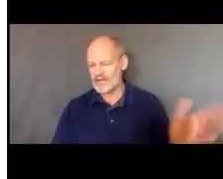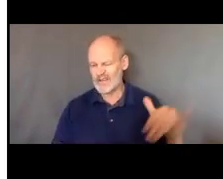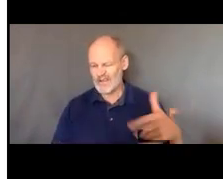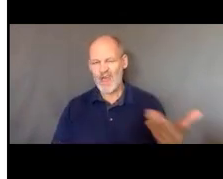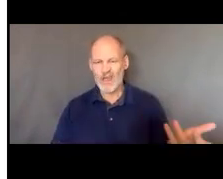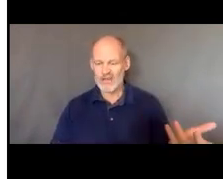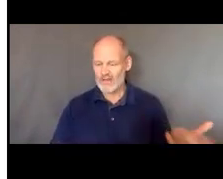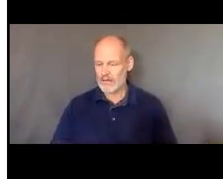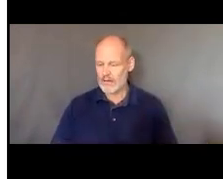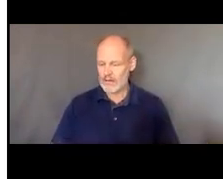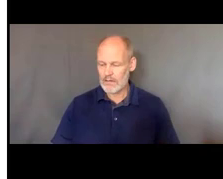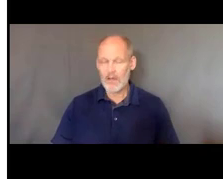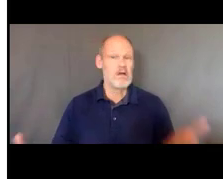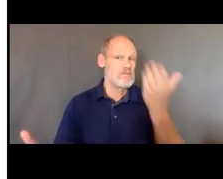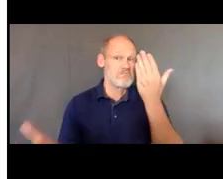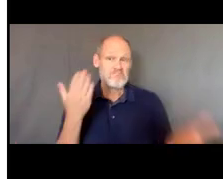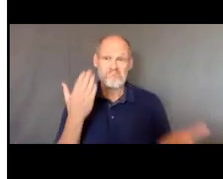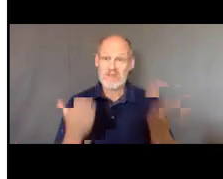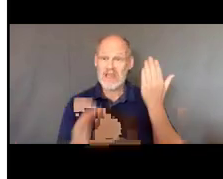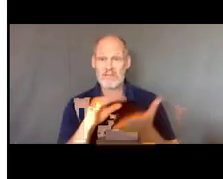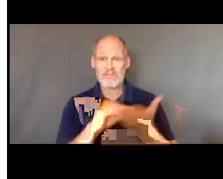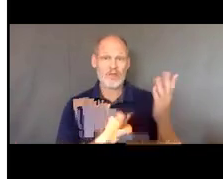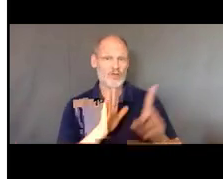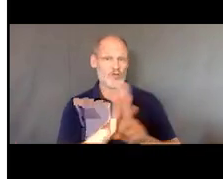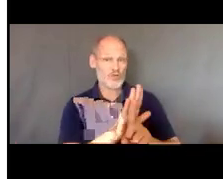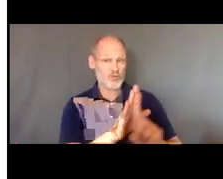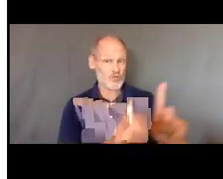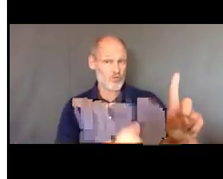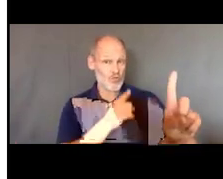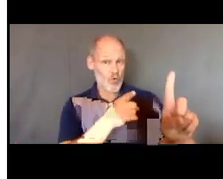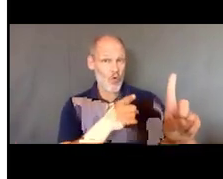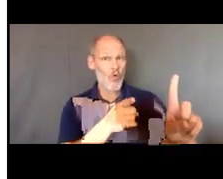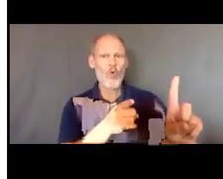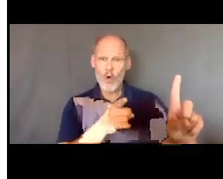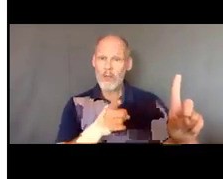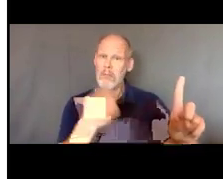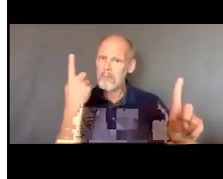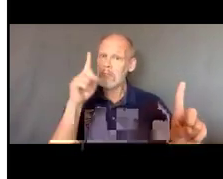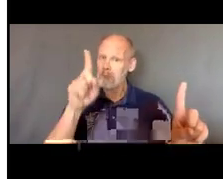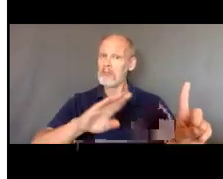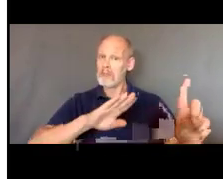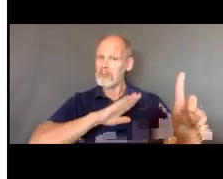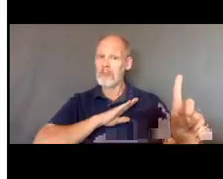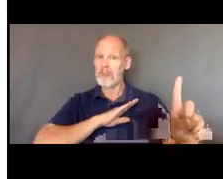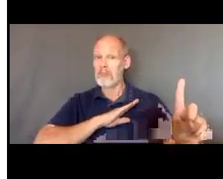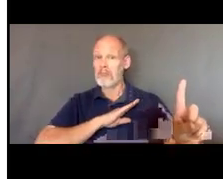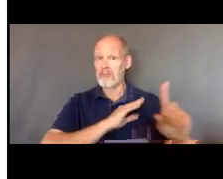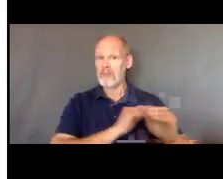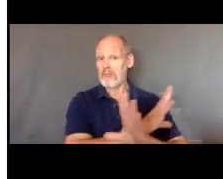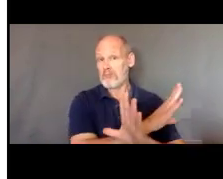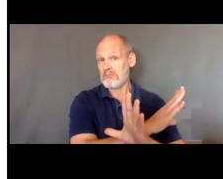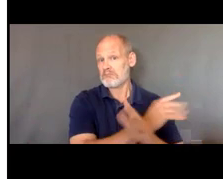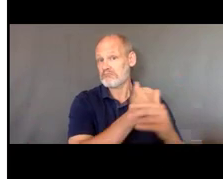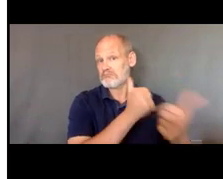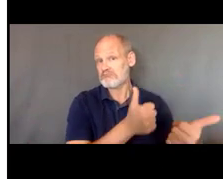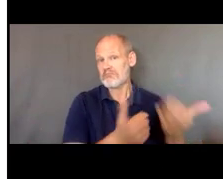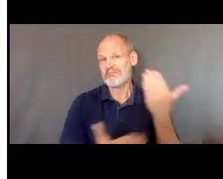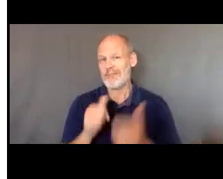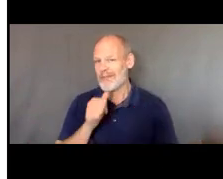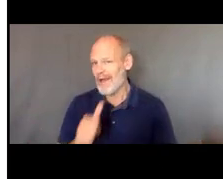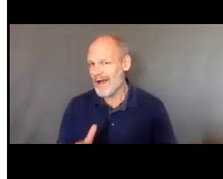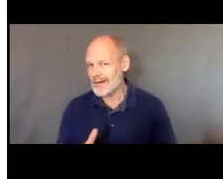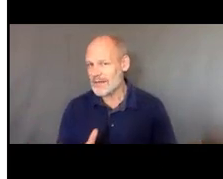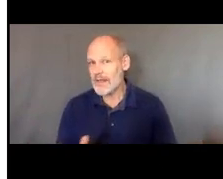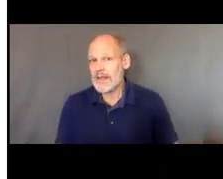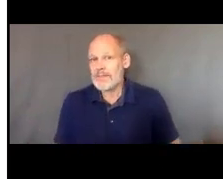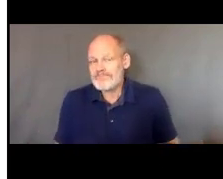que la meta de un jovencito se logre durante el aprendizaje remoto pero no se